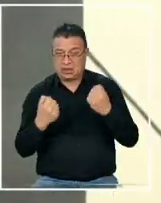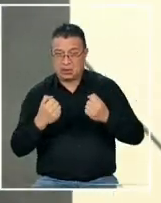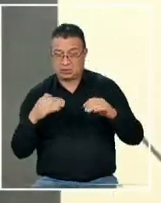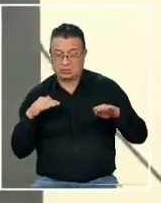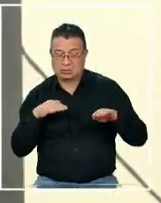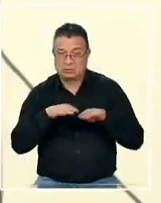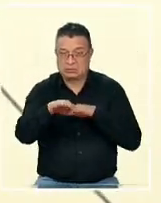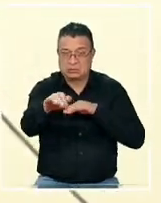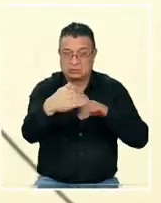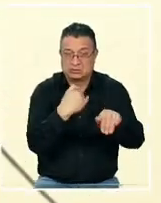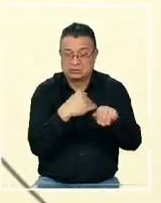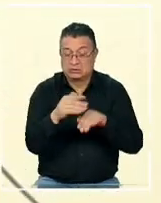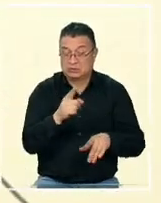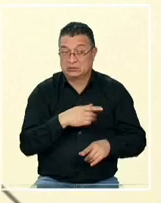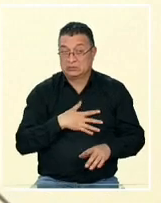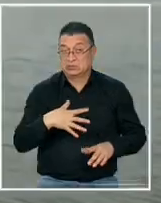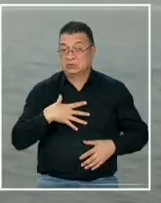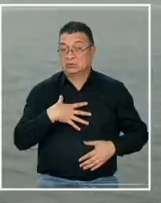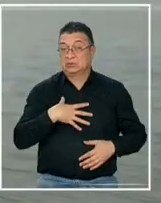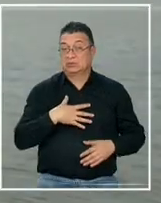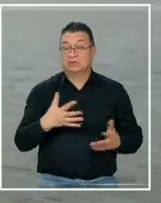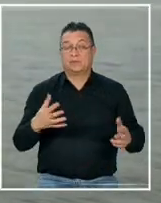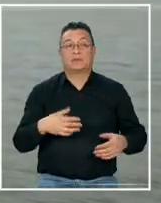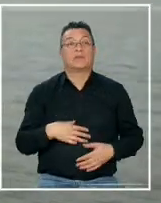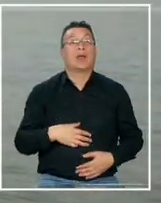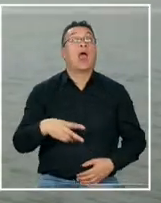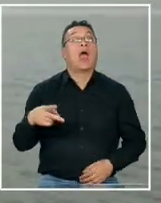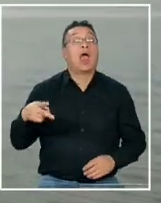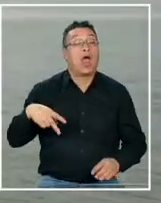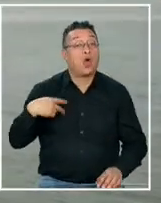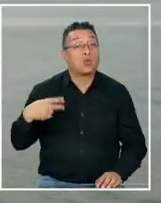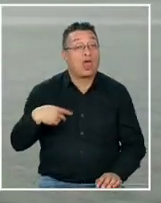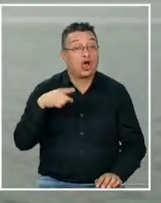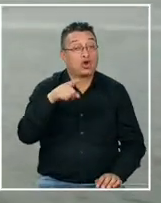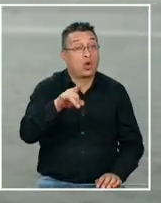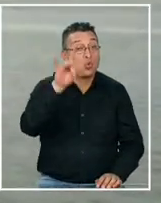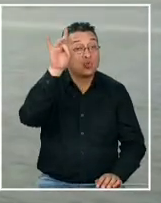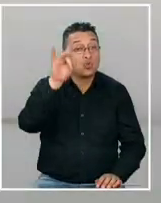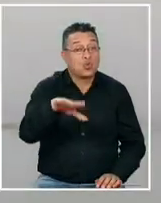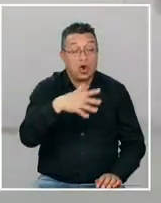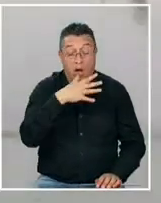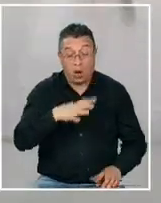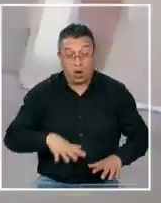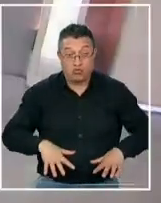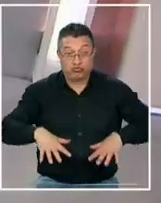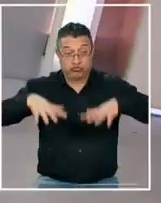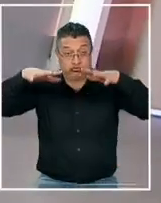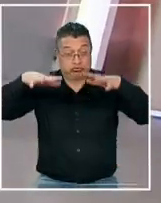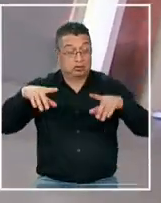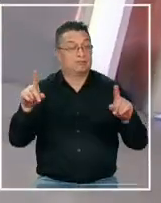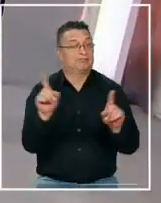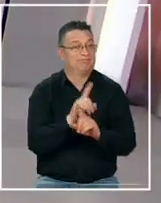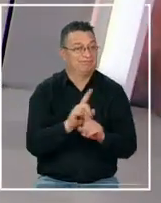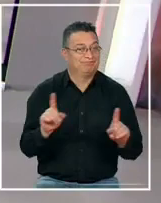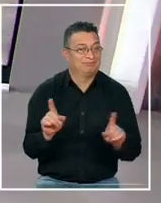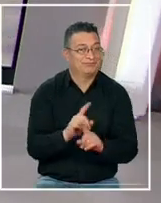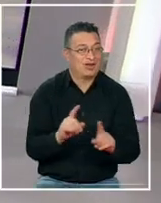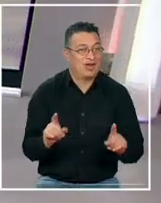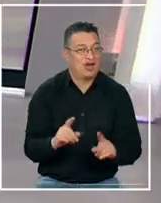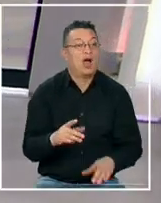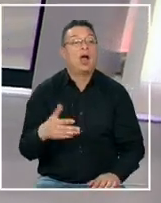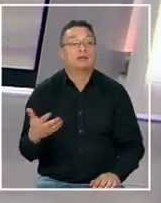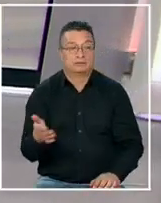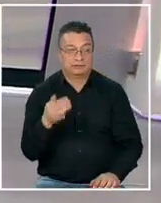personas justamente allá de India oye Ecuador no ha sido la única inundación el único país que ha sufrido una inundación hoy día